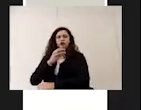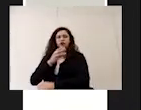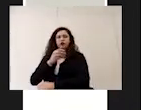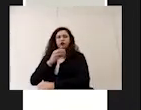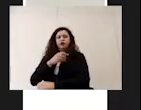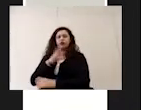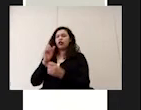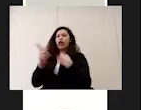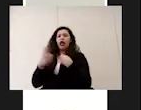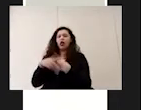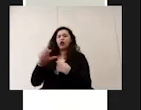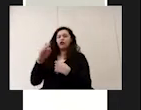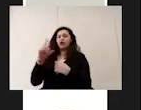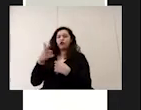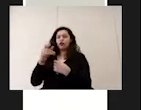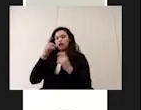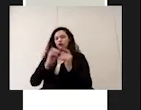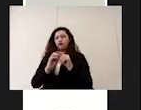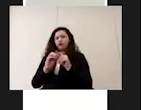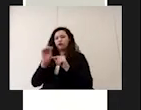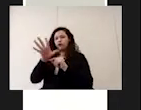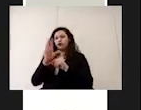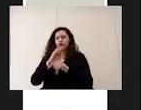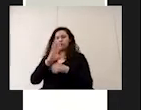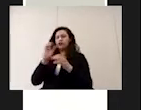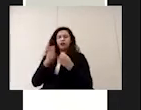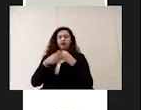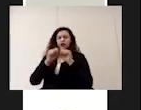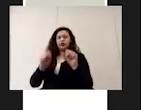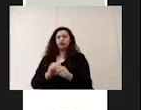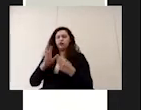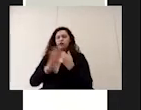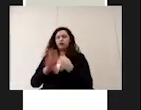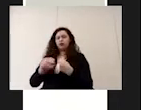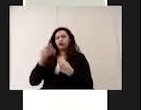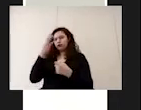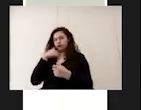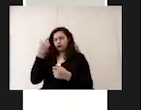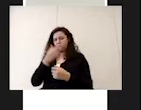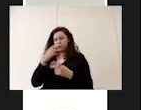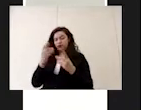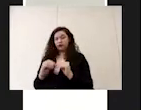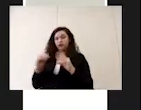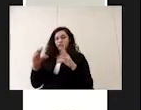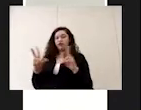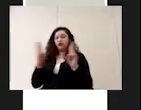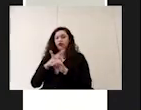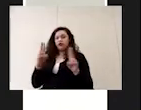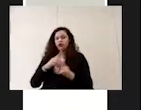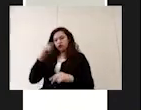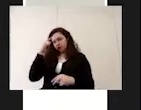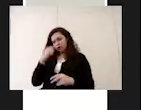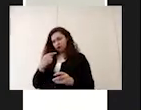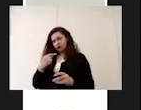fugas en la tubería ni en ninguna parte del sistema encender la ventilación a la velocidad nominal